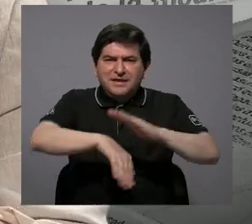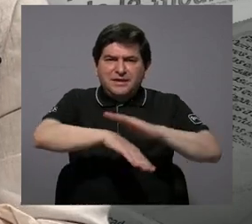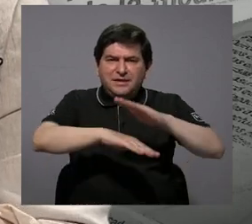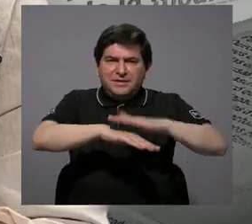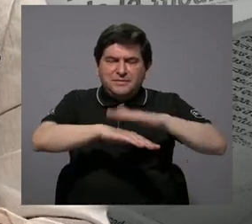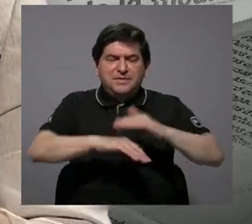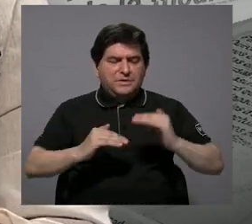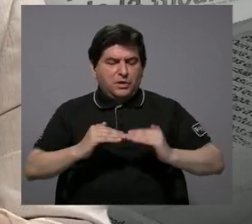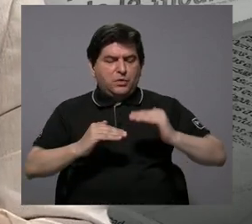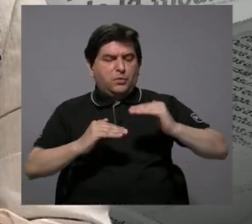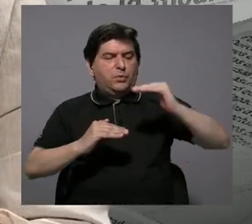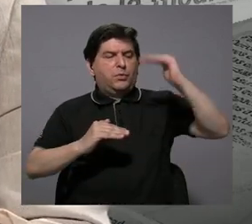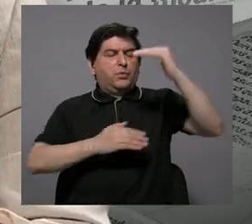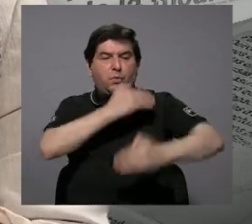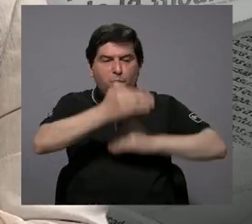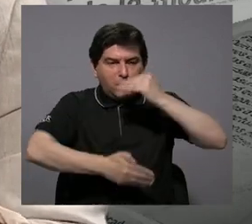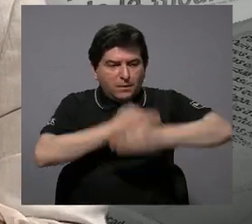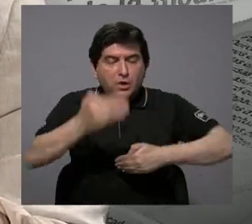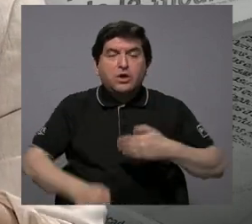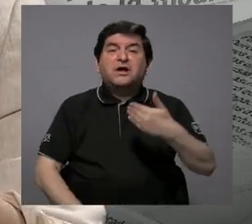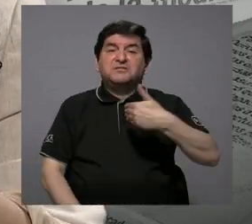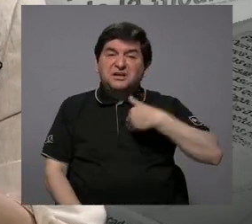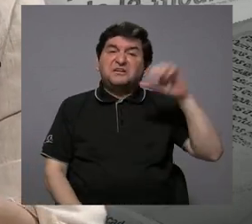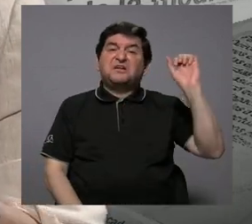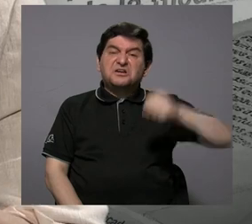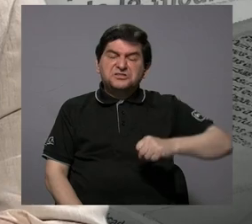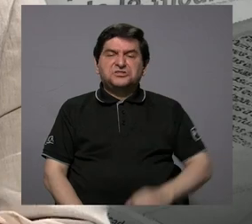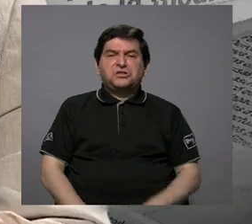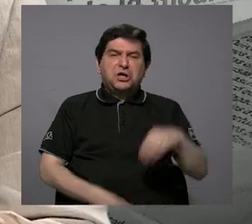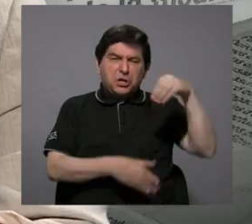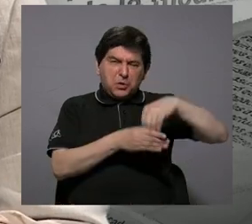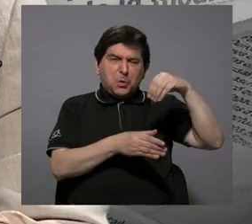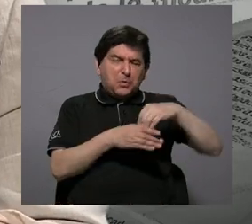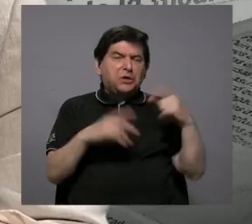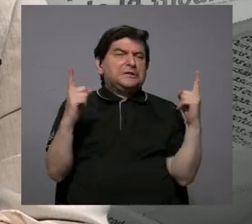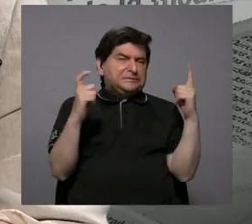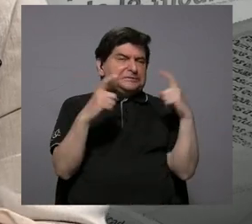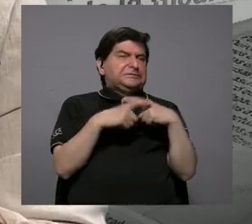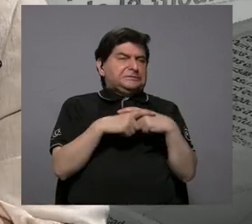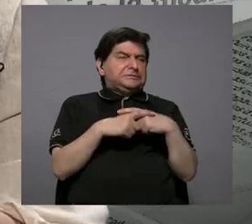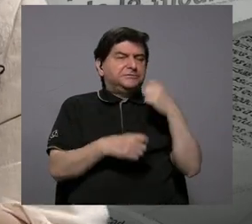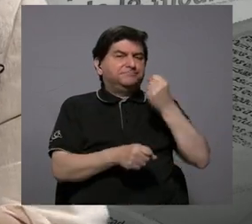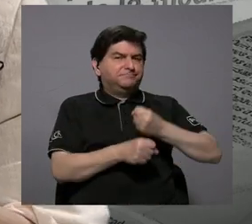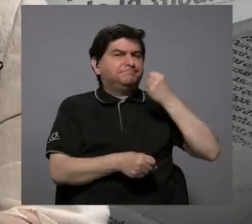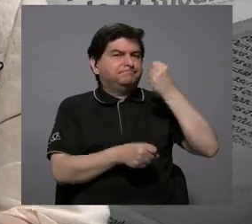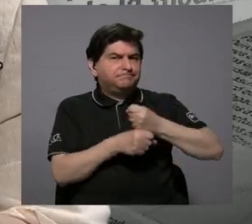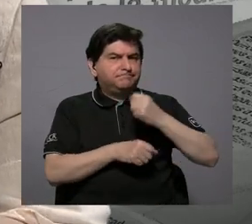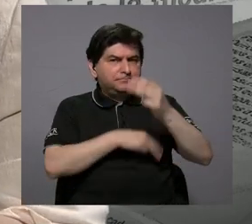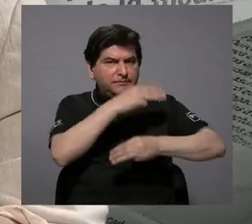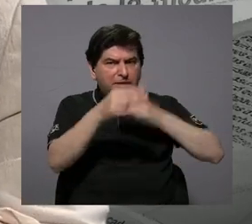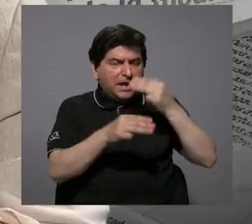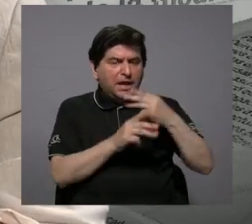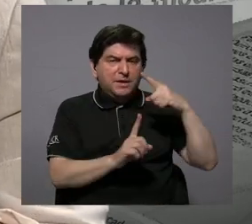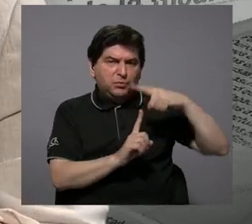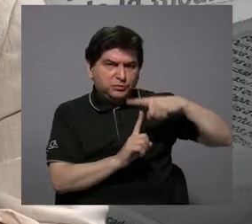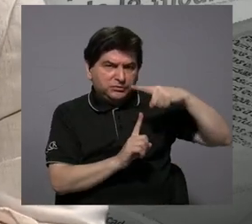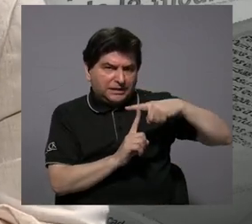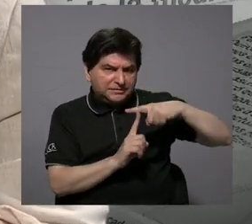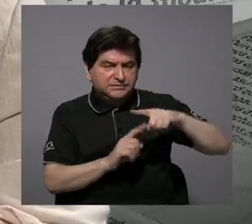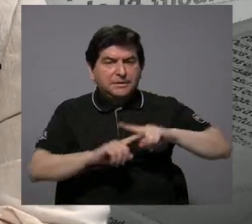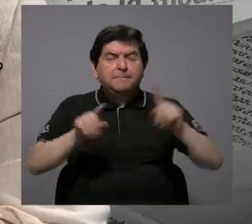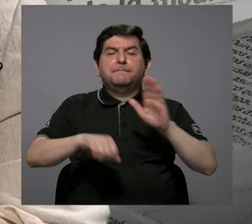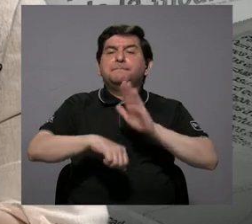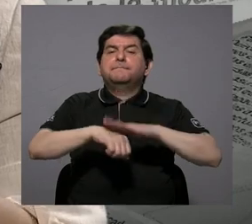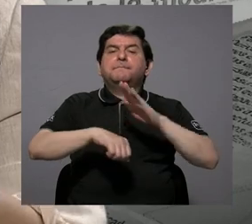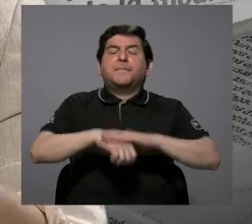la escalabilidad de un proceso que si bien tiene sus componentes complejas de operación en el mundo de los